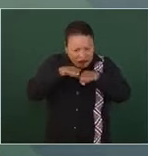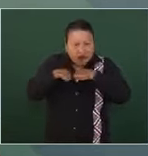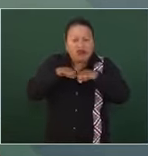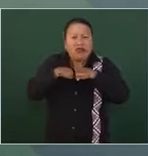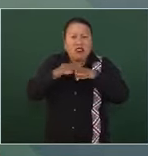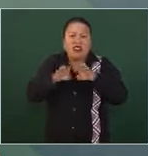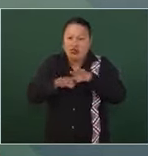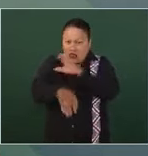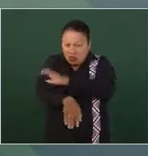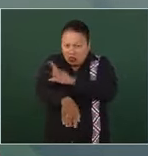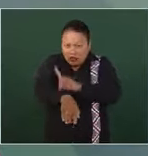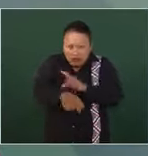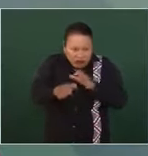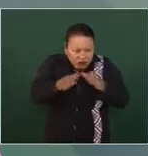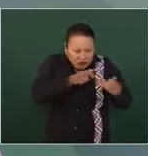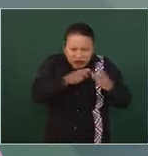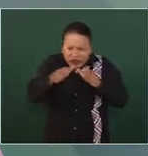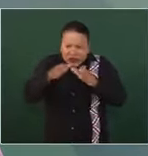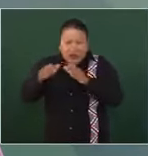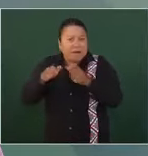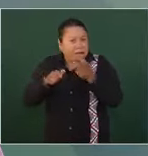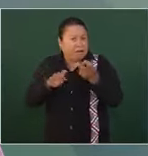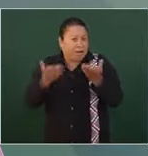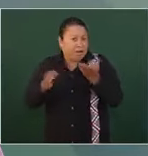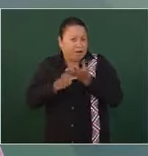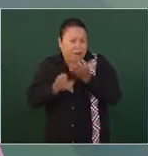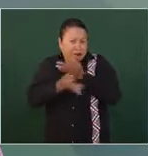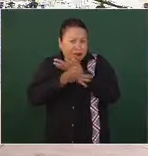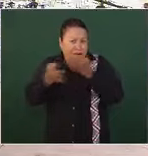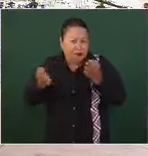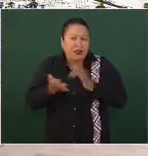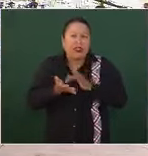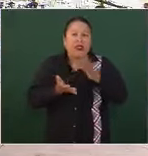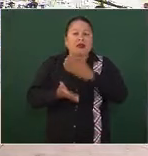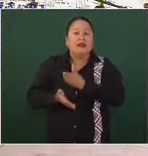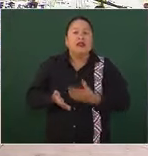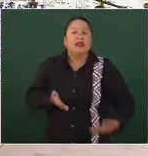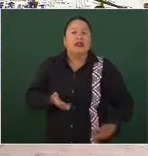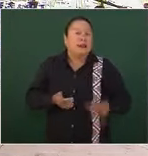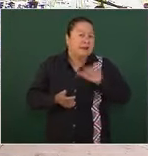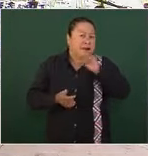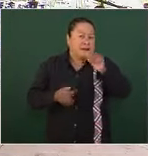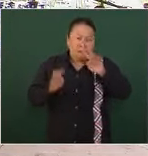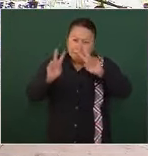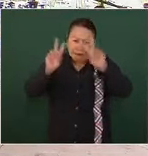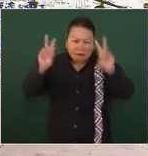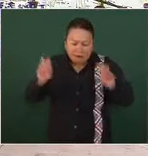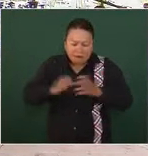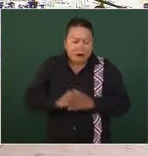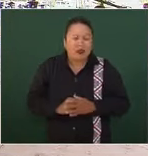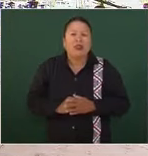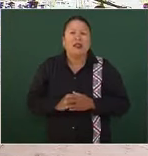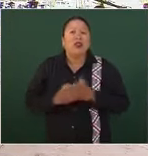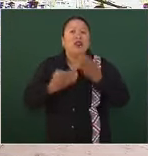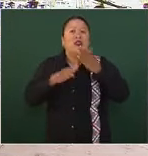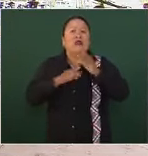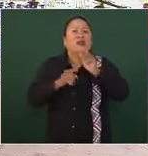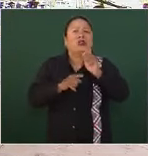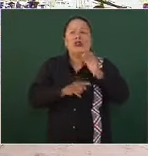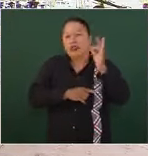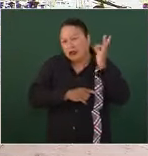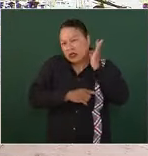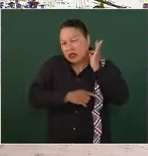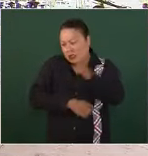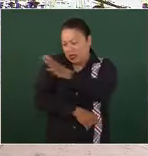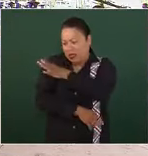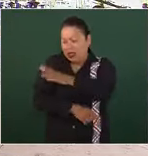coordinada y eso es lo que podemos informar. Gracias, presidente. En otro tema, decirle el tema de la Fiscalía General